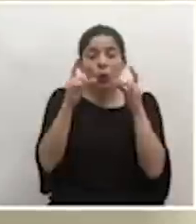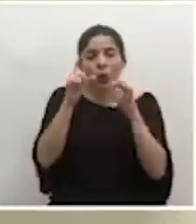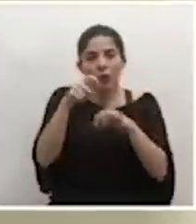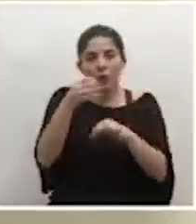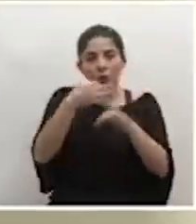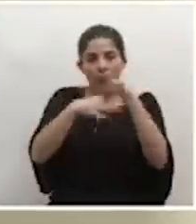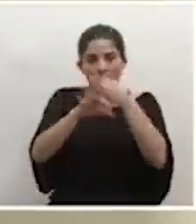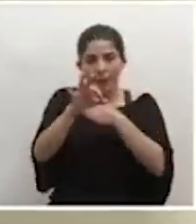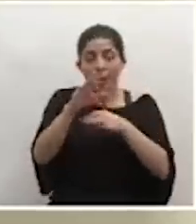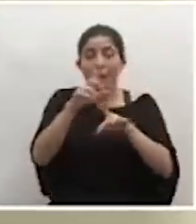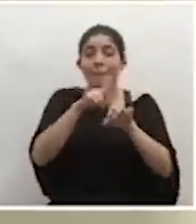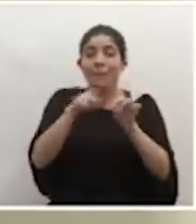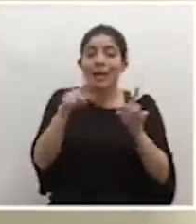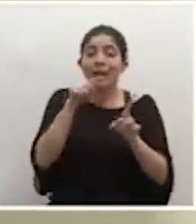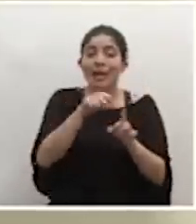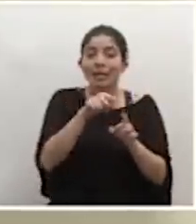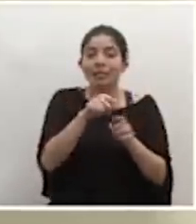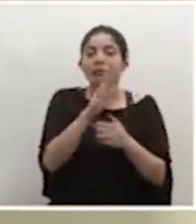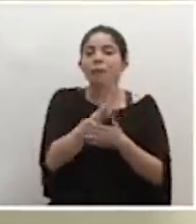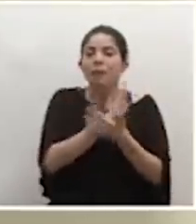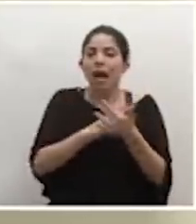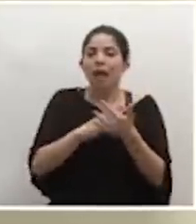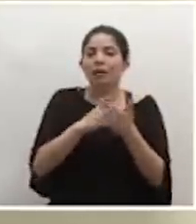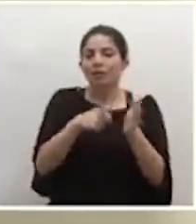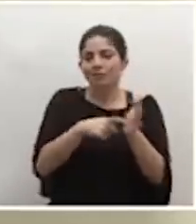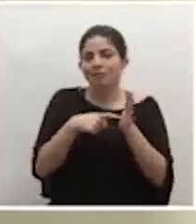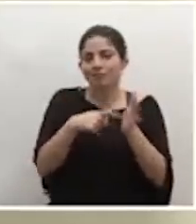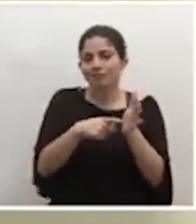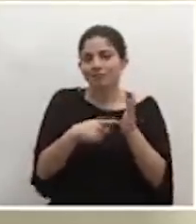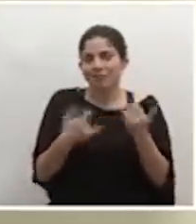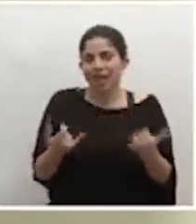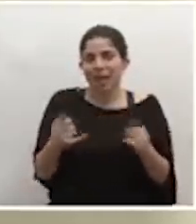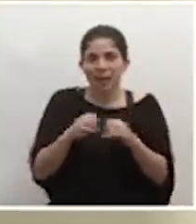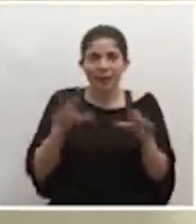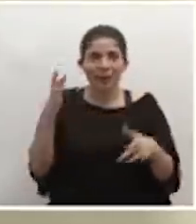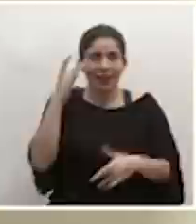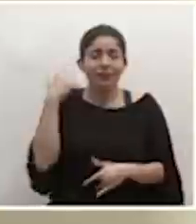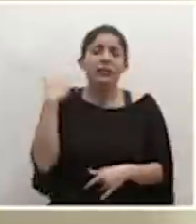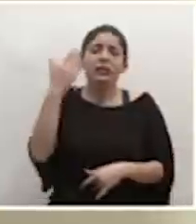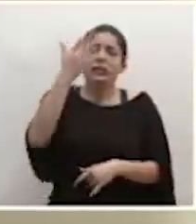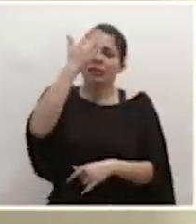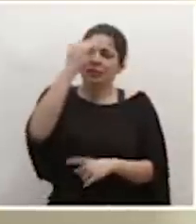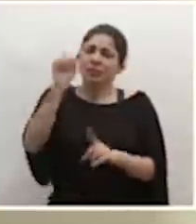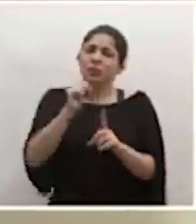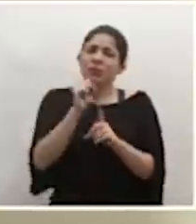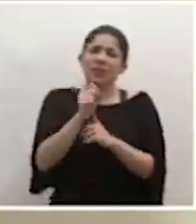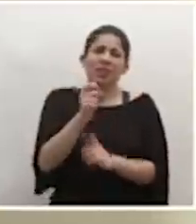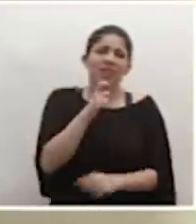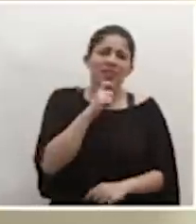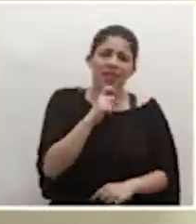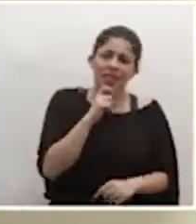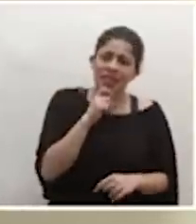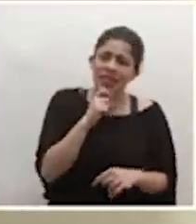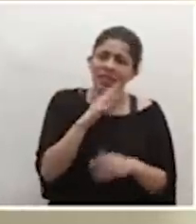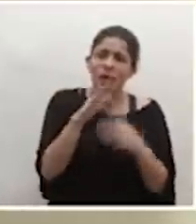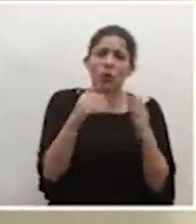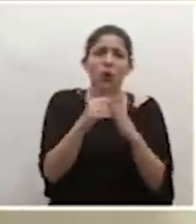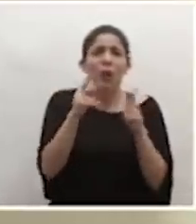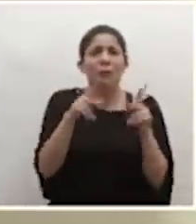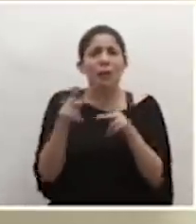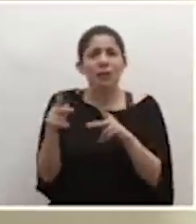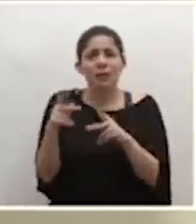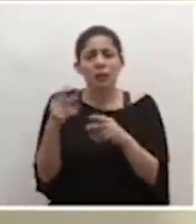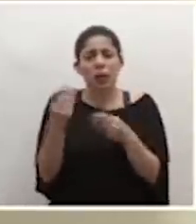reemplazarlas, pero es parte justamente de los requerimientos en medio de una pandemia. Yo sé que la situación es difícil y que todos hemos estado teniendo que